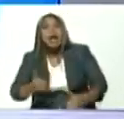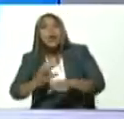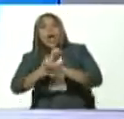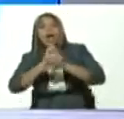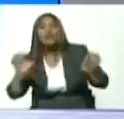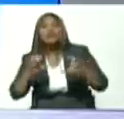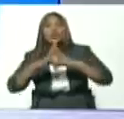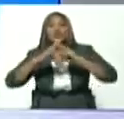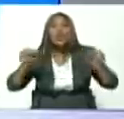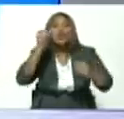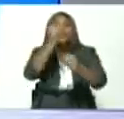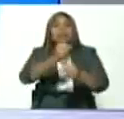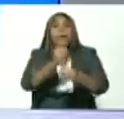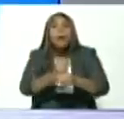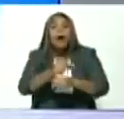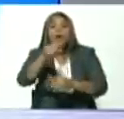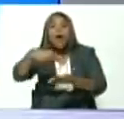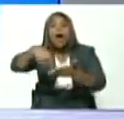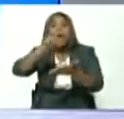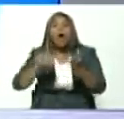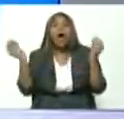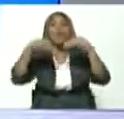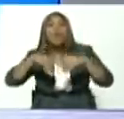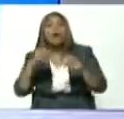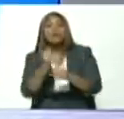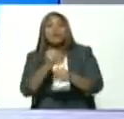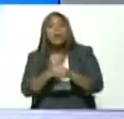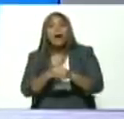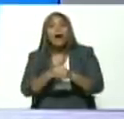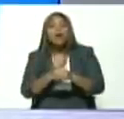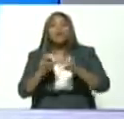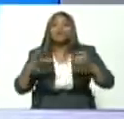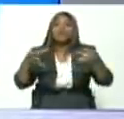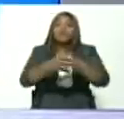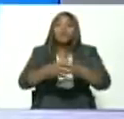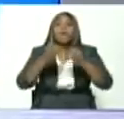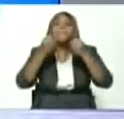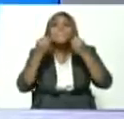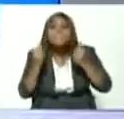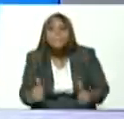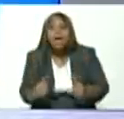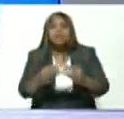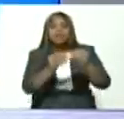a los trabajadores en su contratación colectivo con módulos bien diseñados